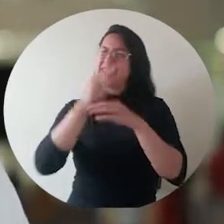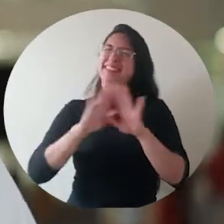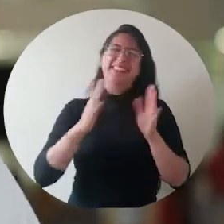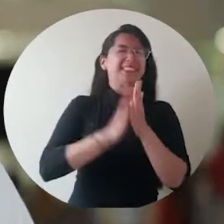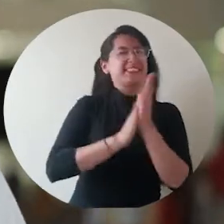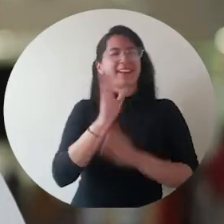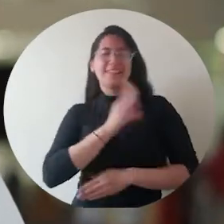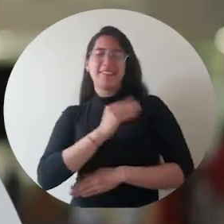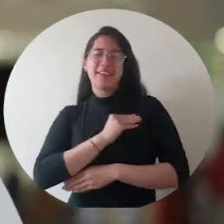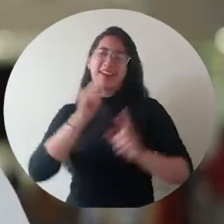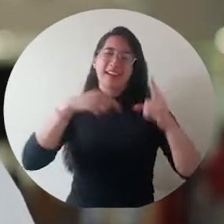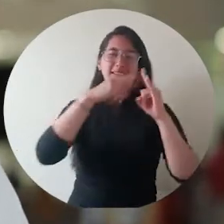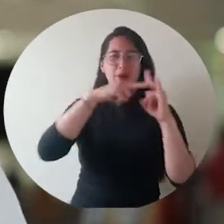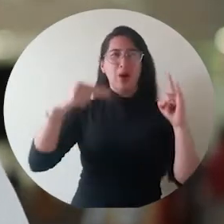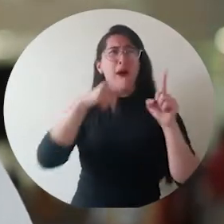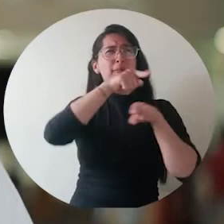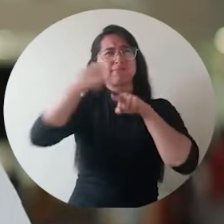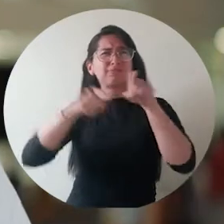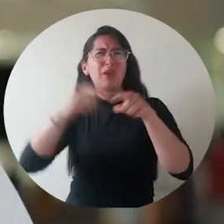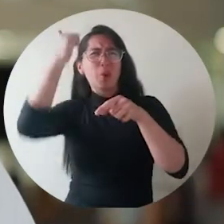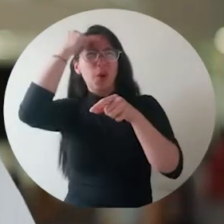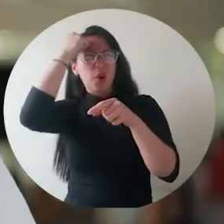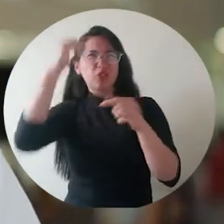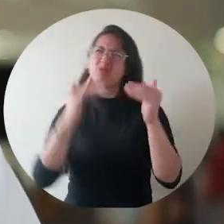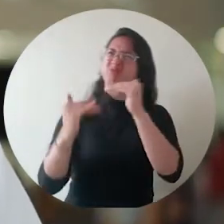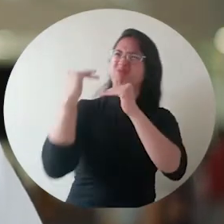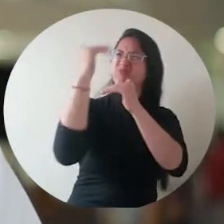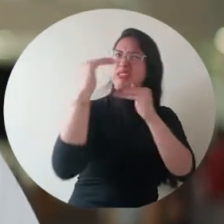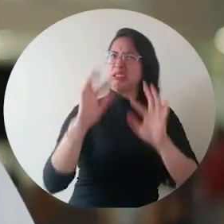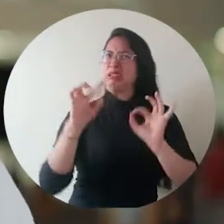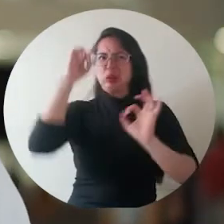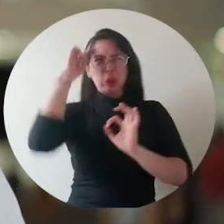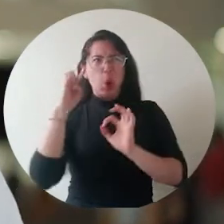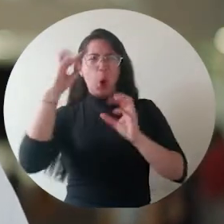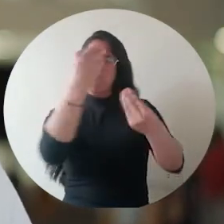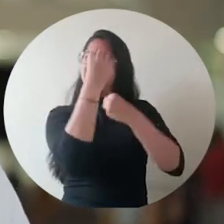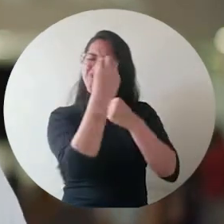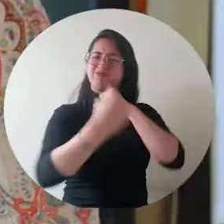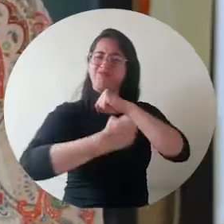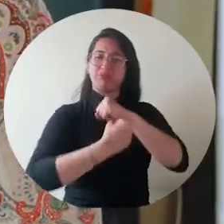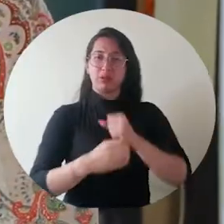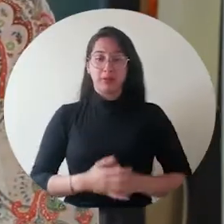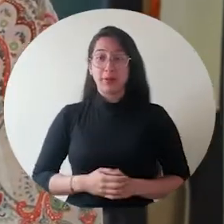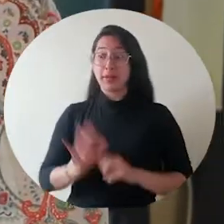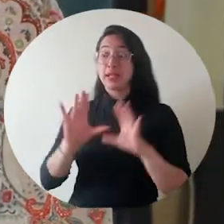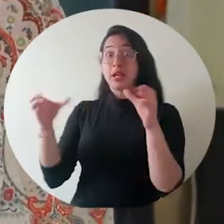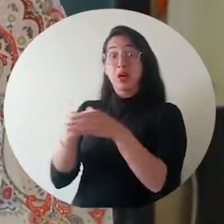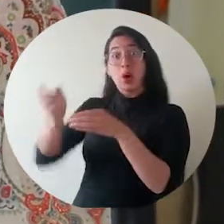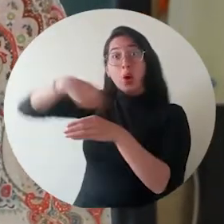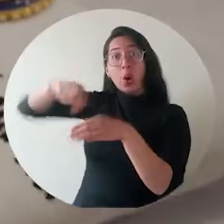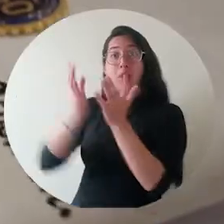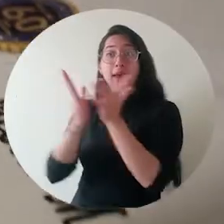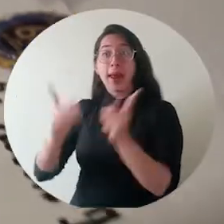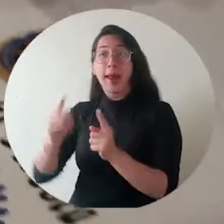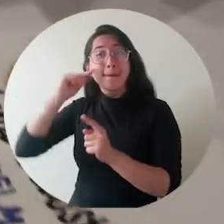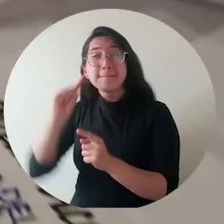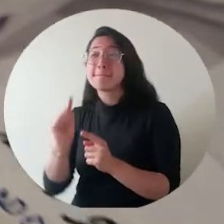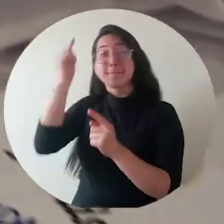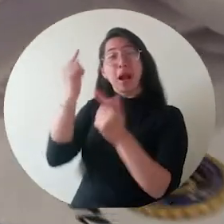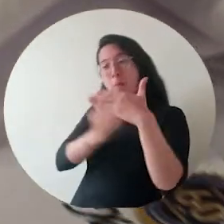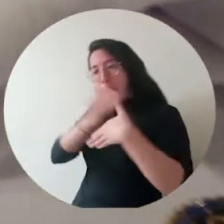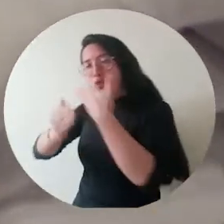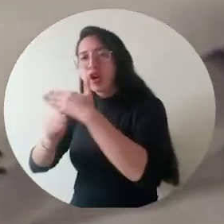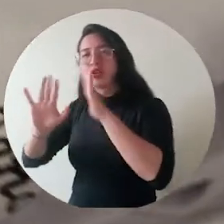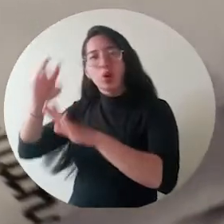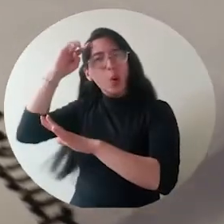de estanque en la Universidad del Magdalena. He contado con el apoyo de muchos docentes altamente calificados. Los estudiantes emprenden la primera etapa de su